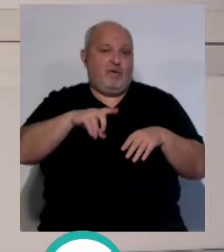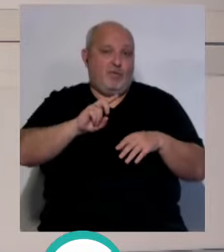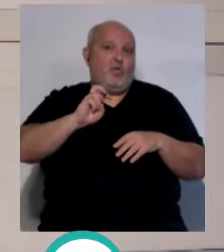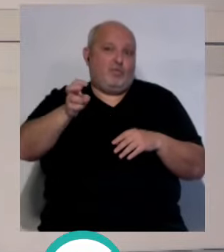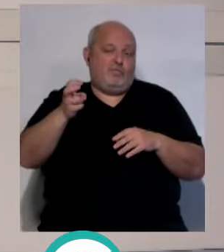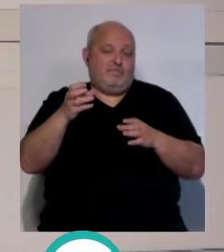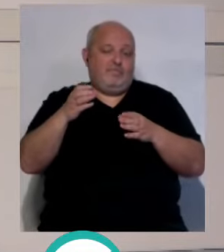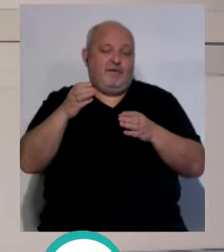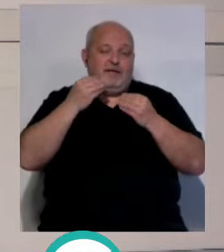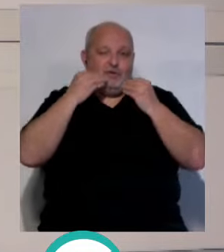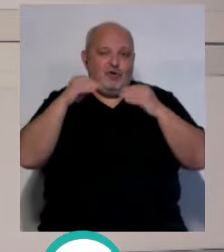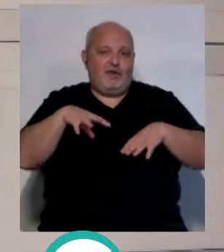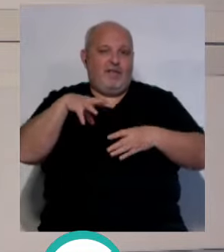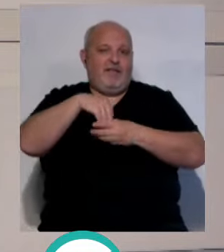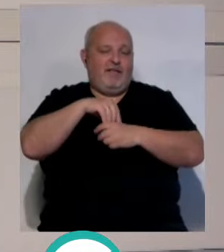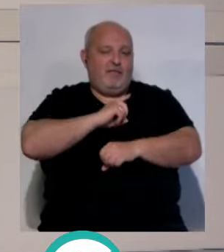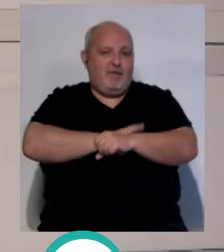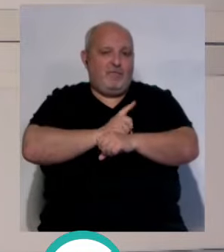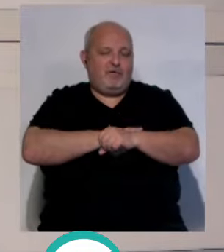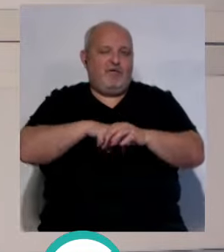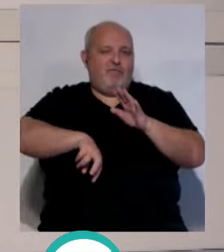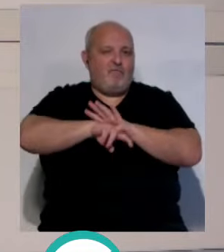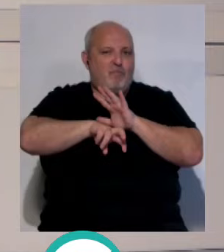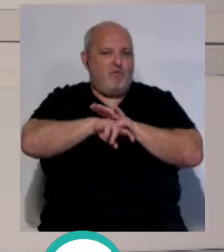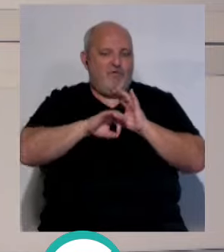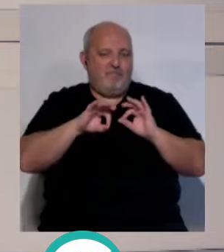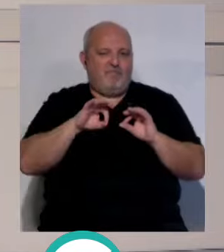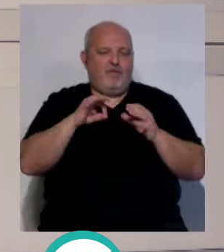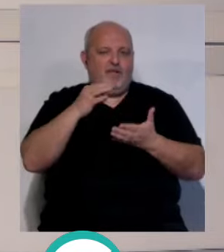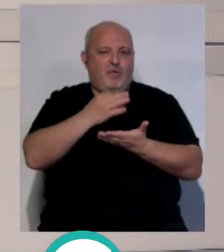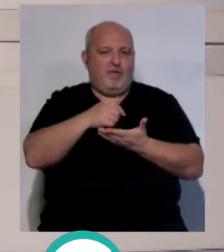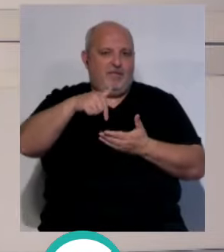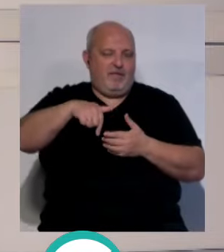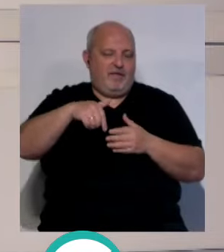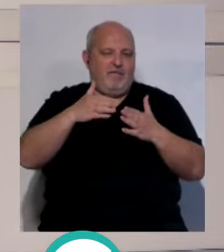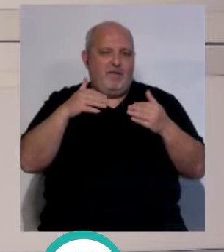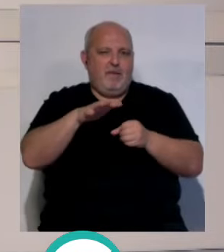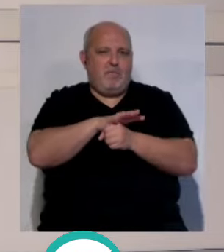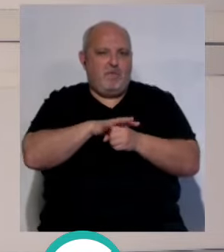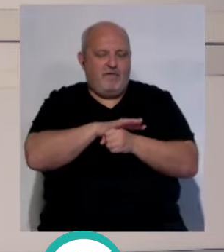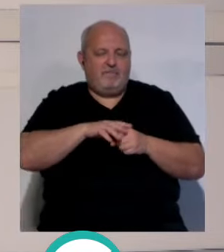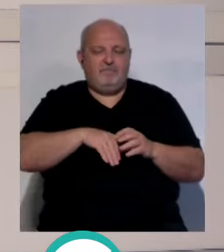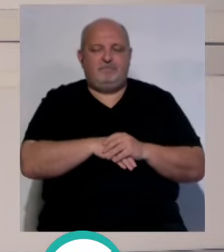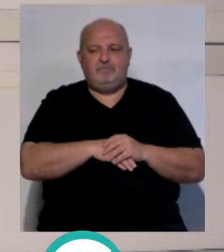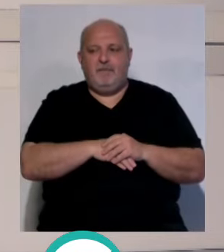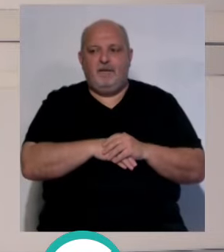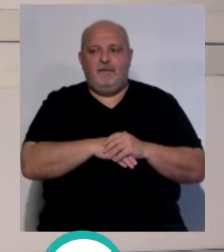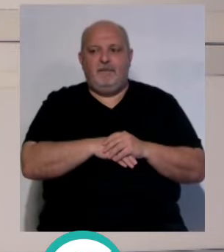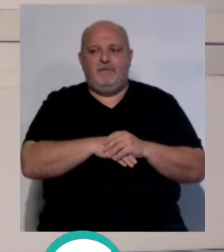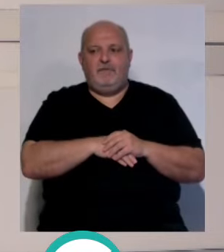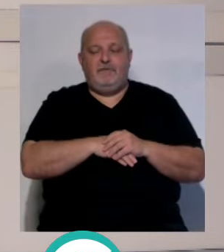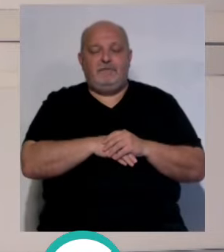y que forman parte de la historia, del deporte, del fútbol, precisamente en la ciudad, y en nuestra bahía, y en la provincia, en definitiva. Pues,